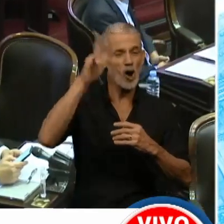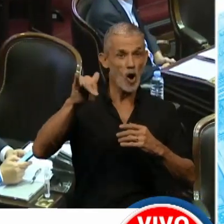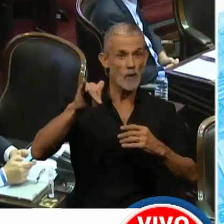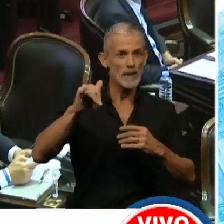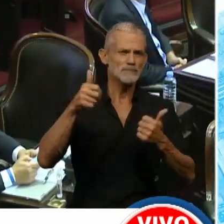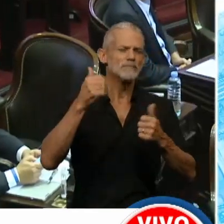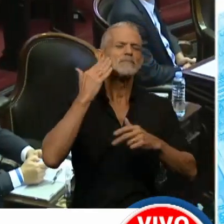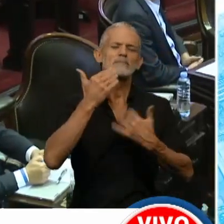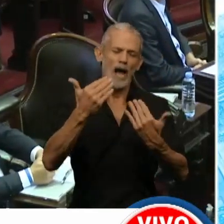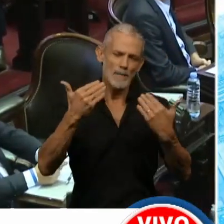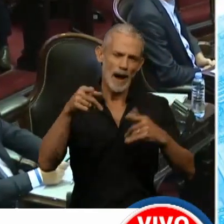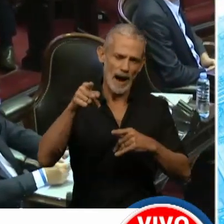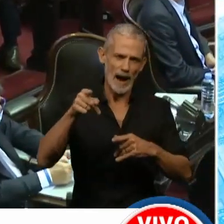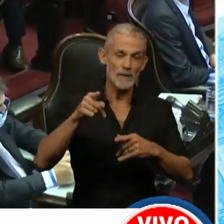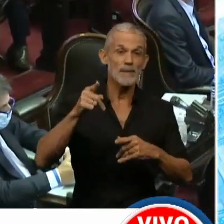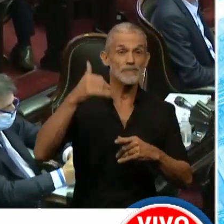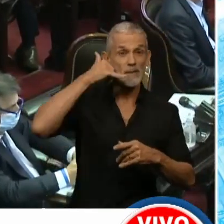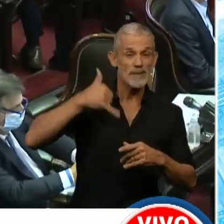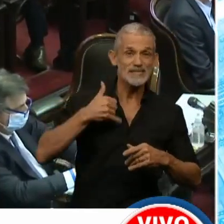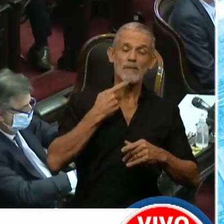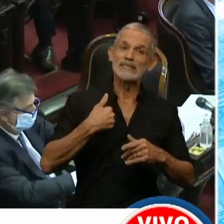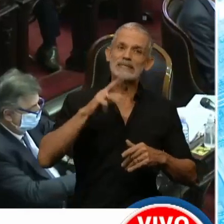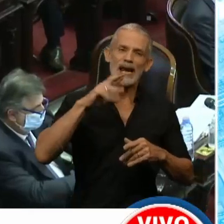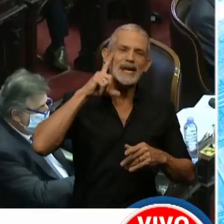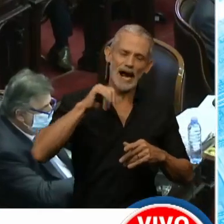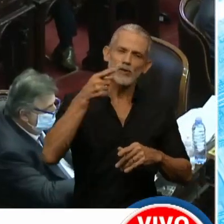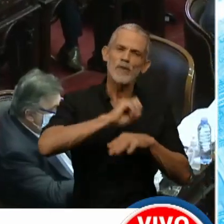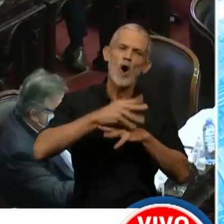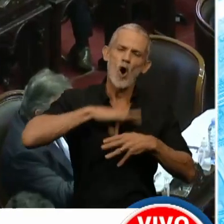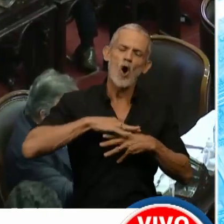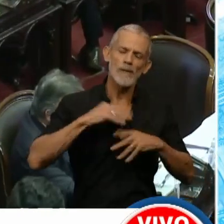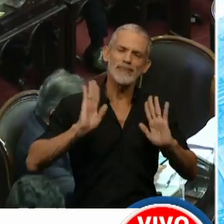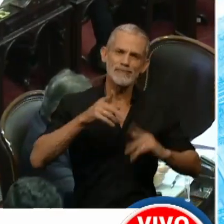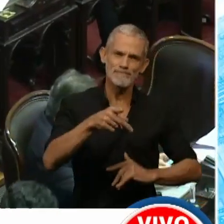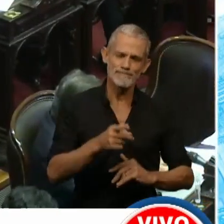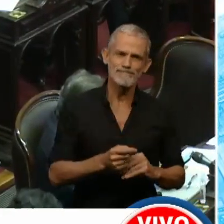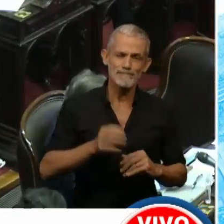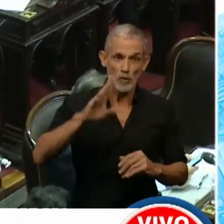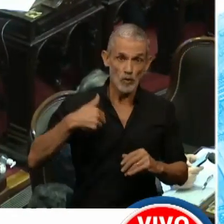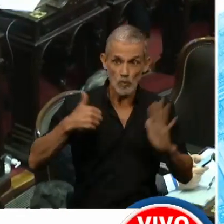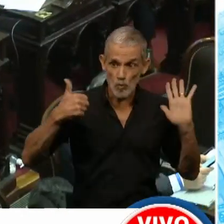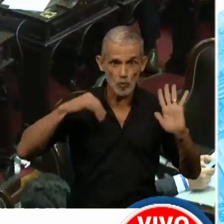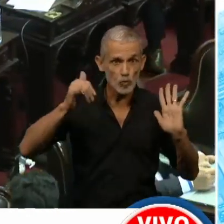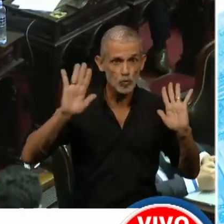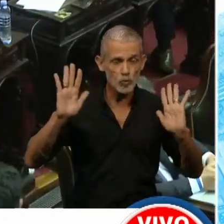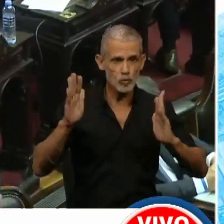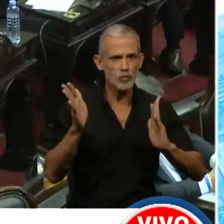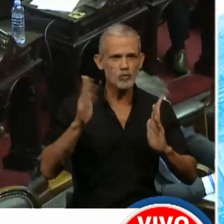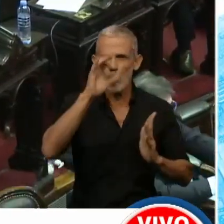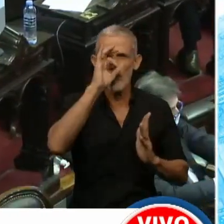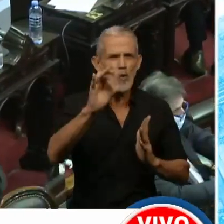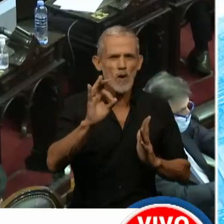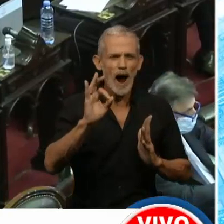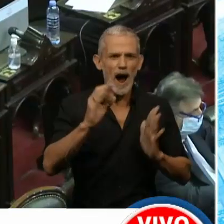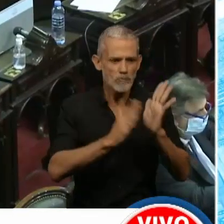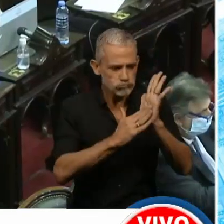muy gentilmente, me llama y me dice Ricardo, tenés COVID positivo. Me pongo a disposición. Nunca